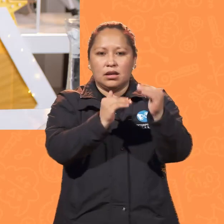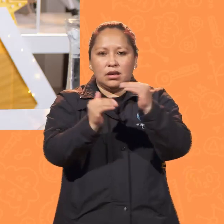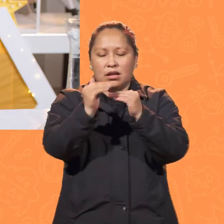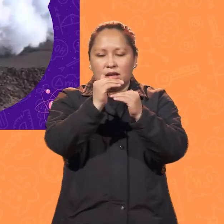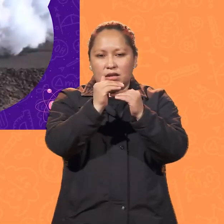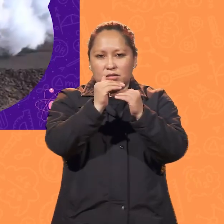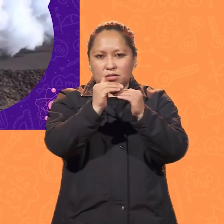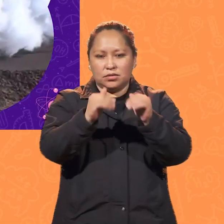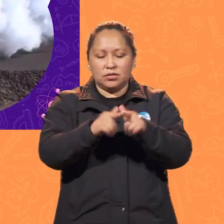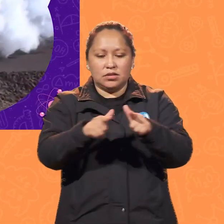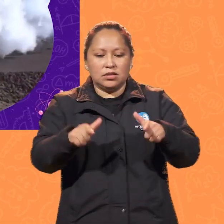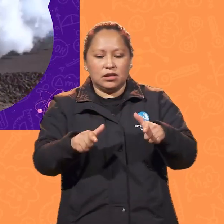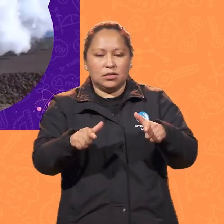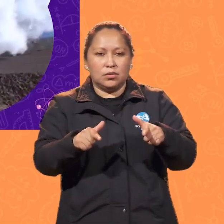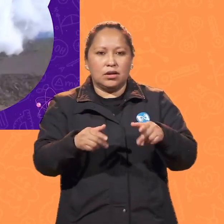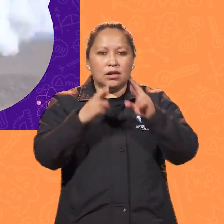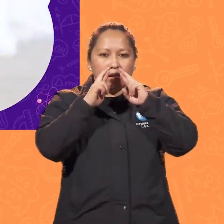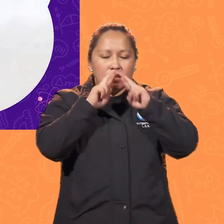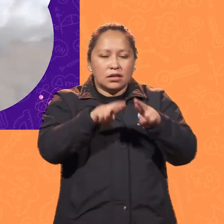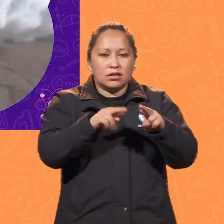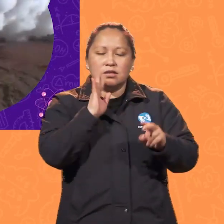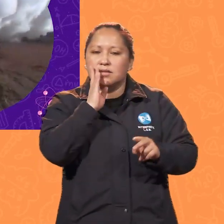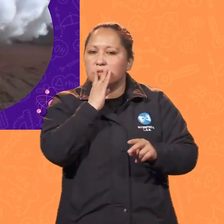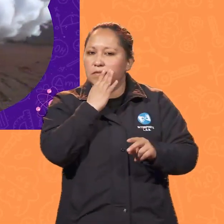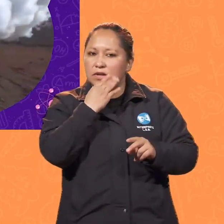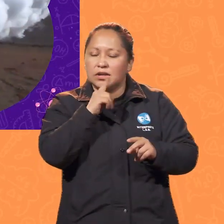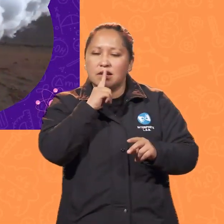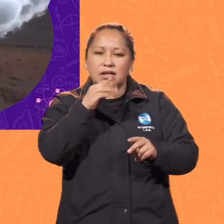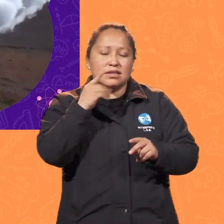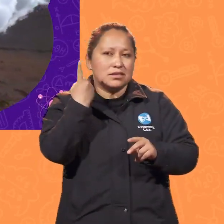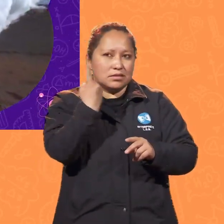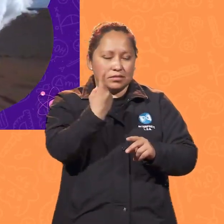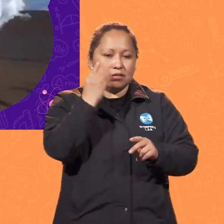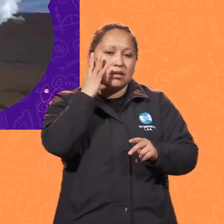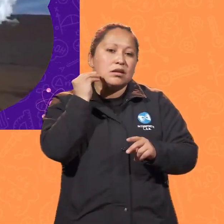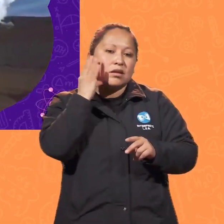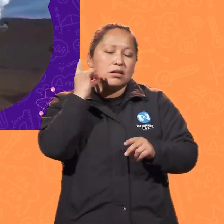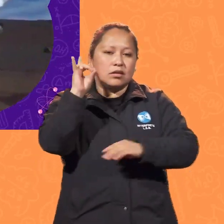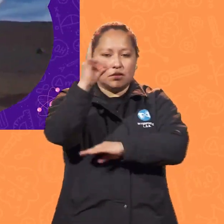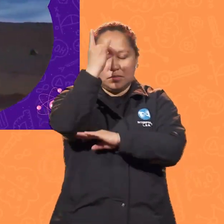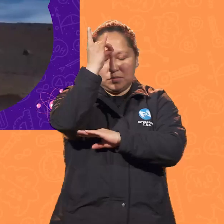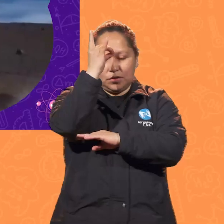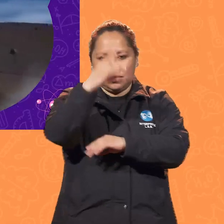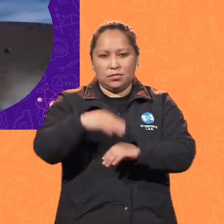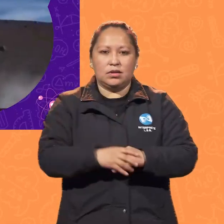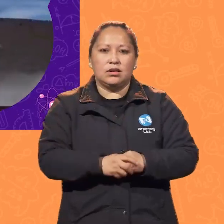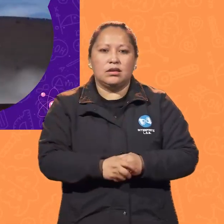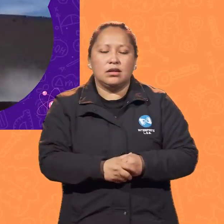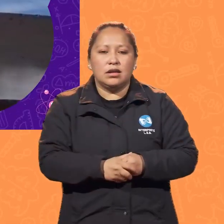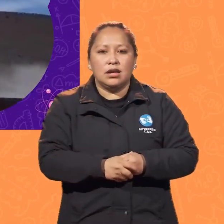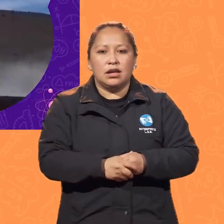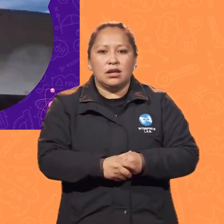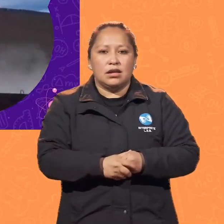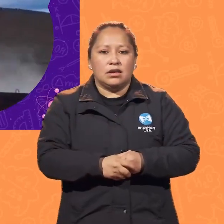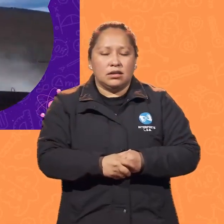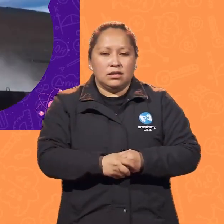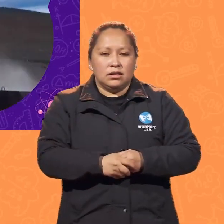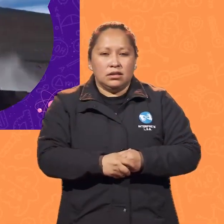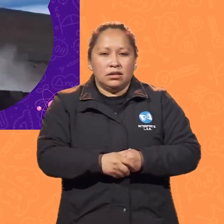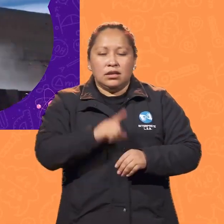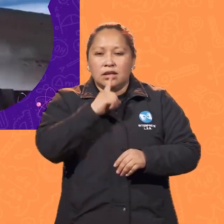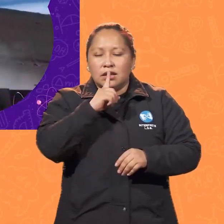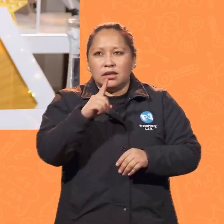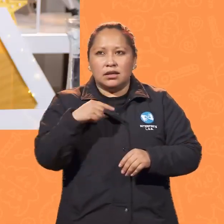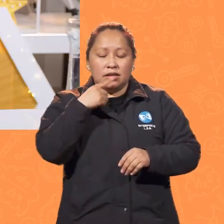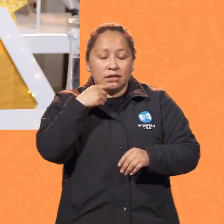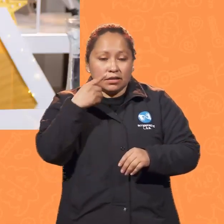geotérmica de la Laguna Colorada, siendo esta la primera experiencia boliviana de generación de energía geotérmica, es